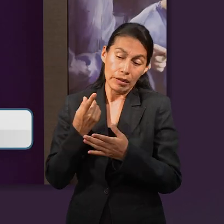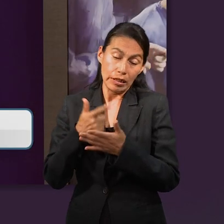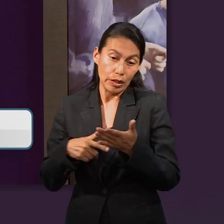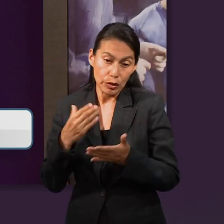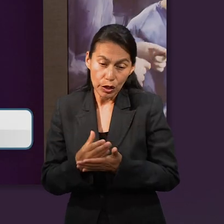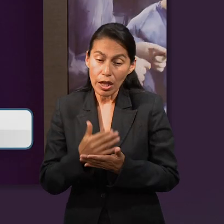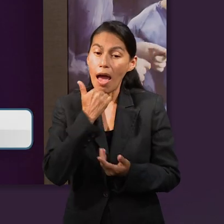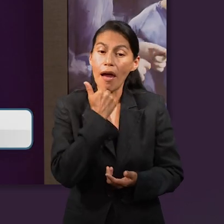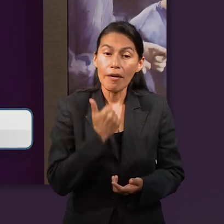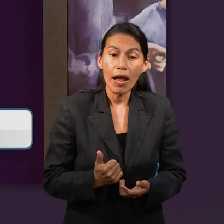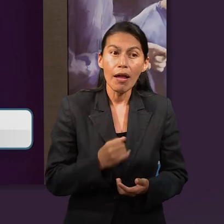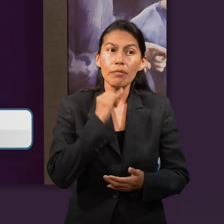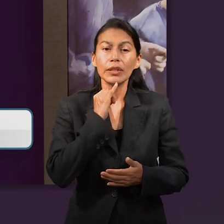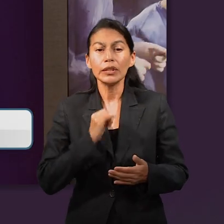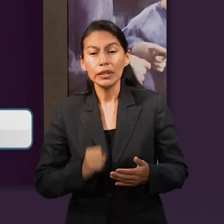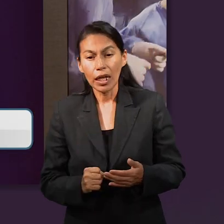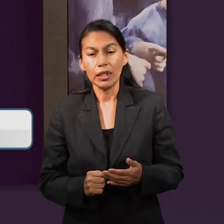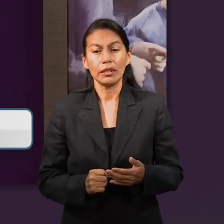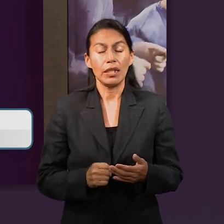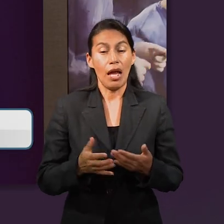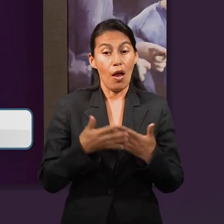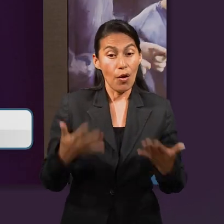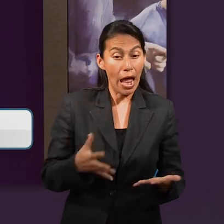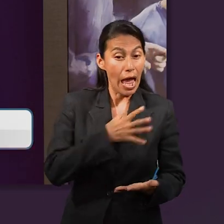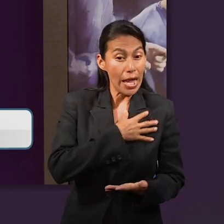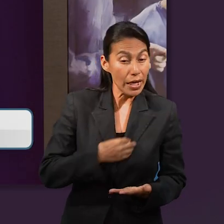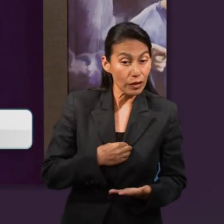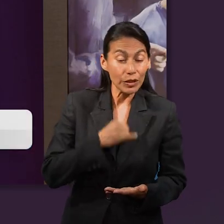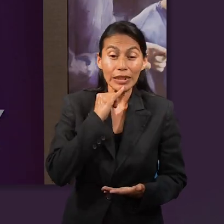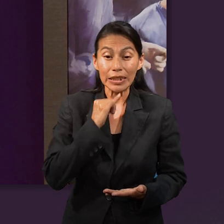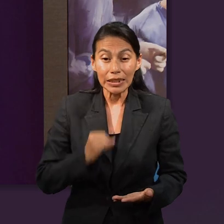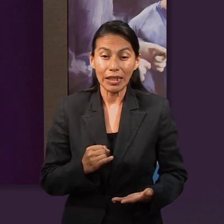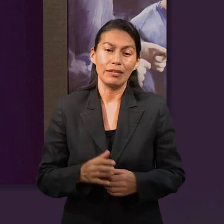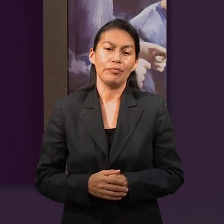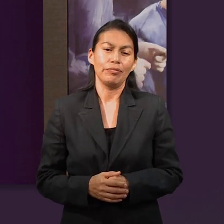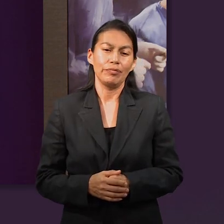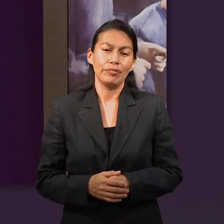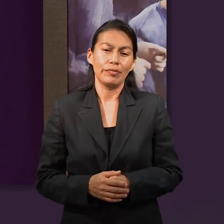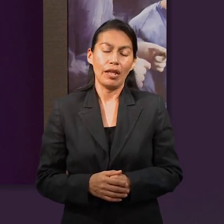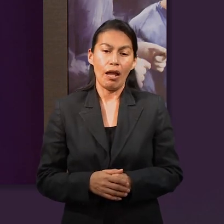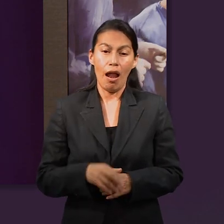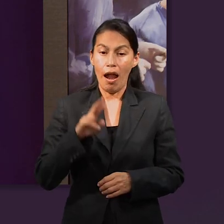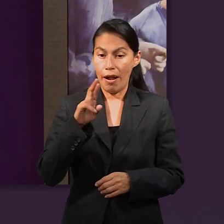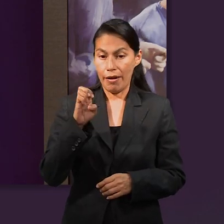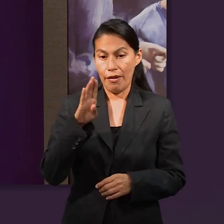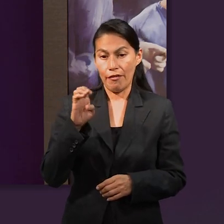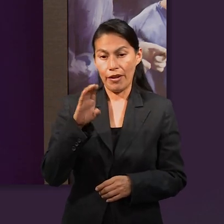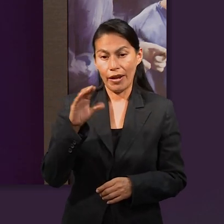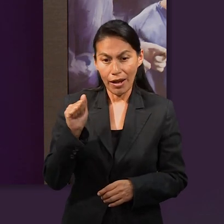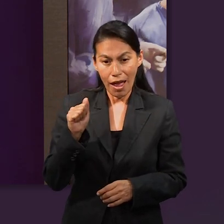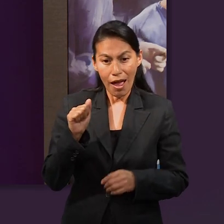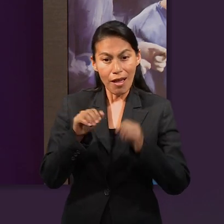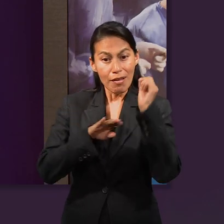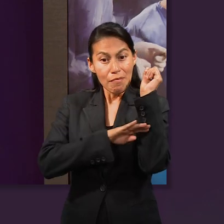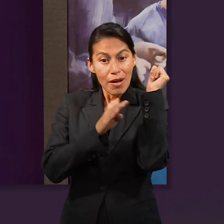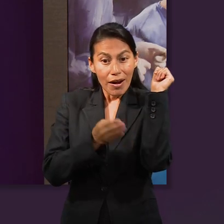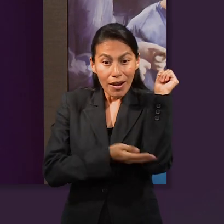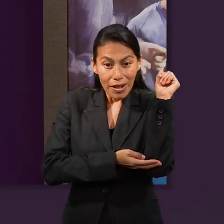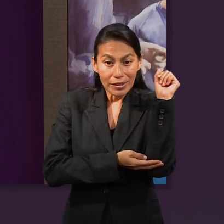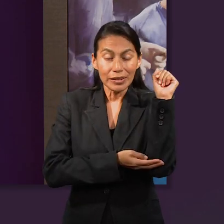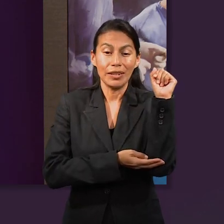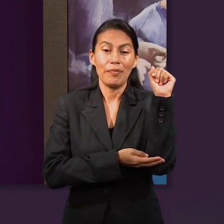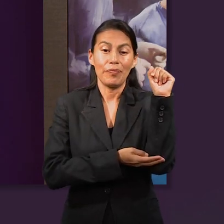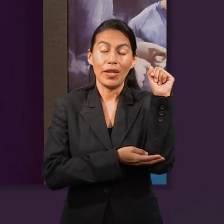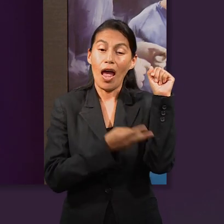lecciones pasadas sobre Abraham, sobre Isaac, pero ahora vamos a ver sobre el hijo, los hijos de Isaac. Rebeca se embaraza